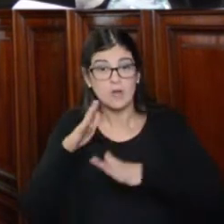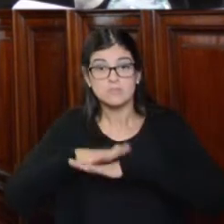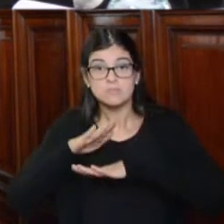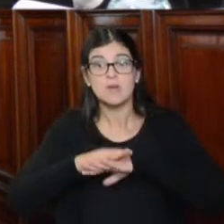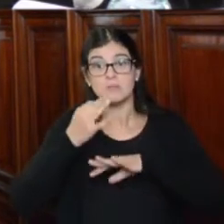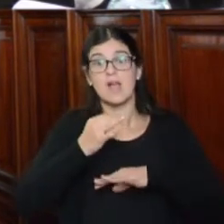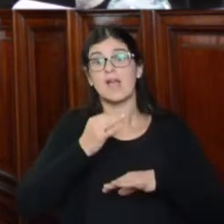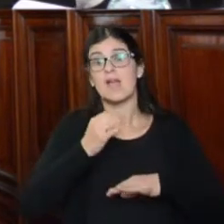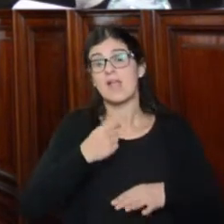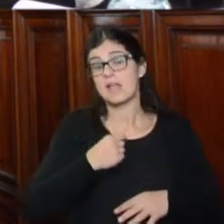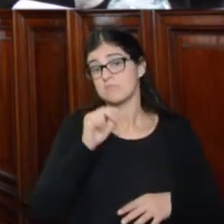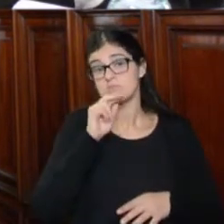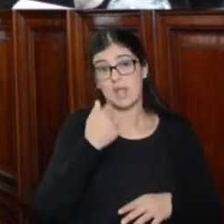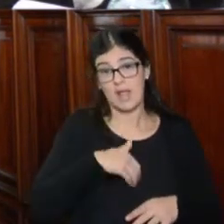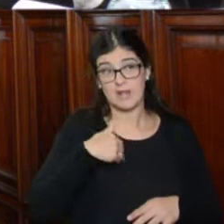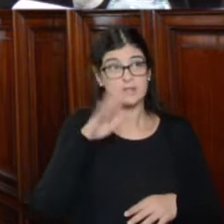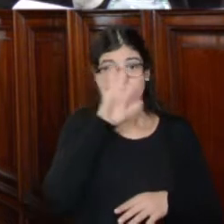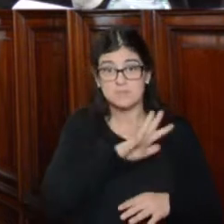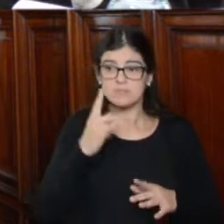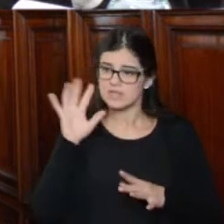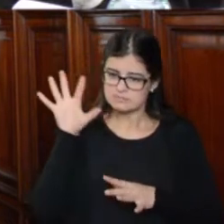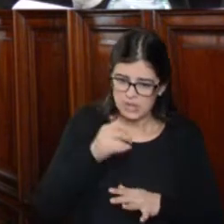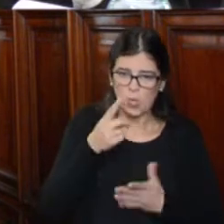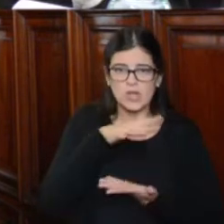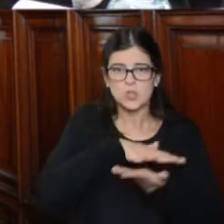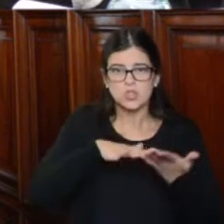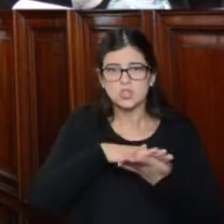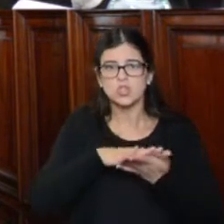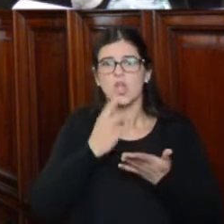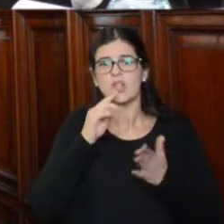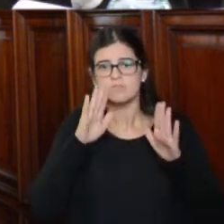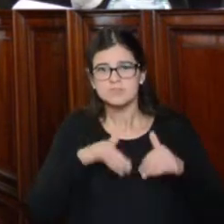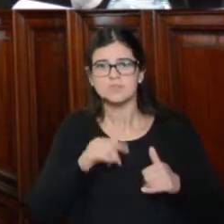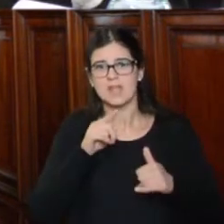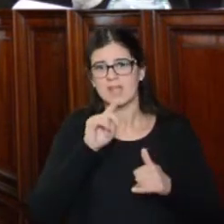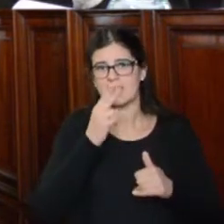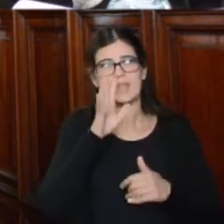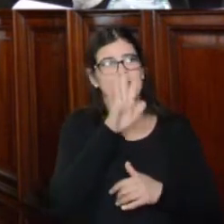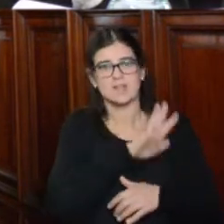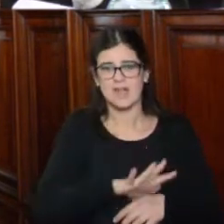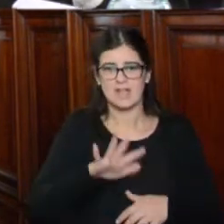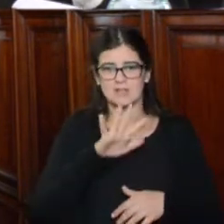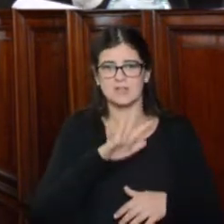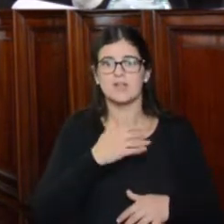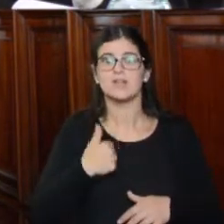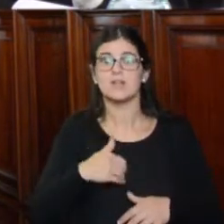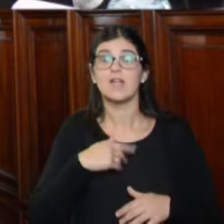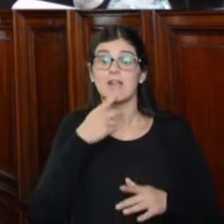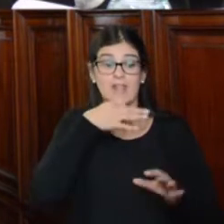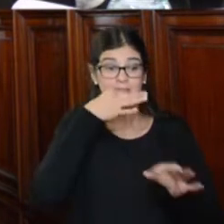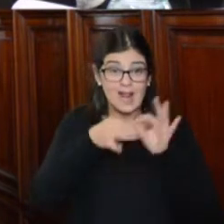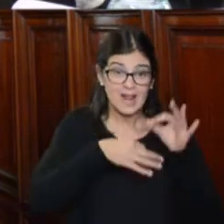nacionales, se traiga la cuestión a una instancia supranacional. De la simple lectura de las